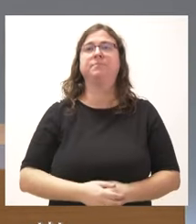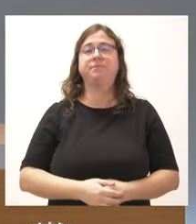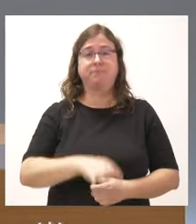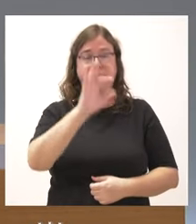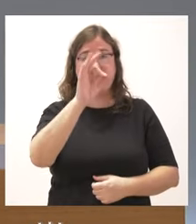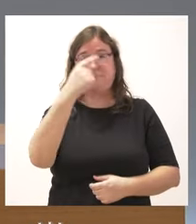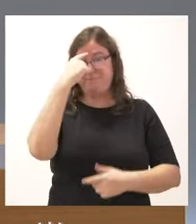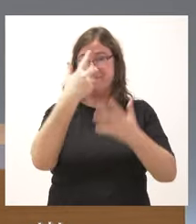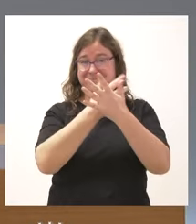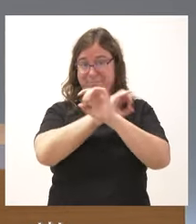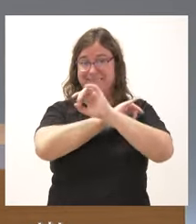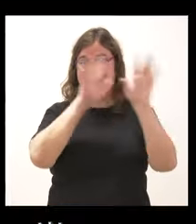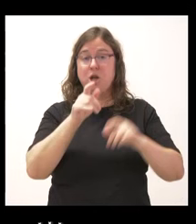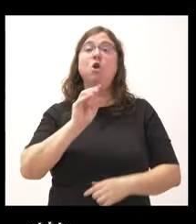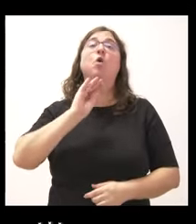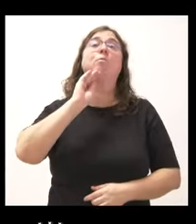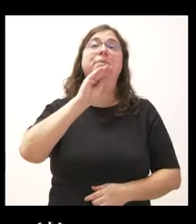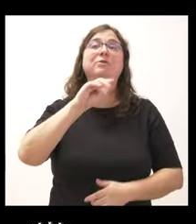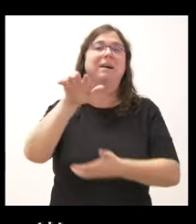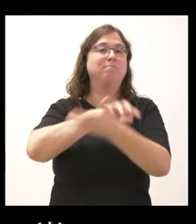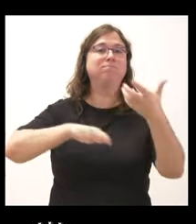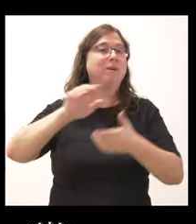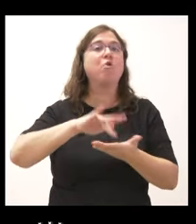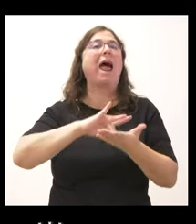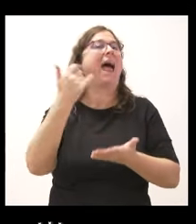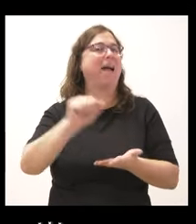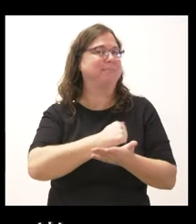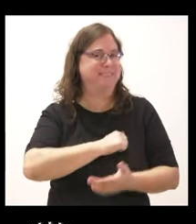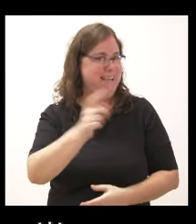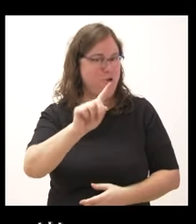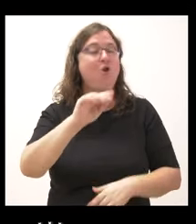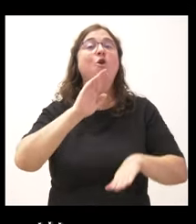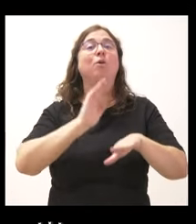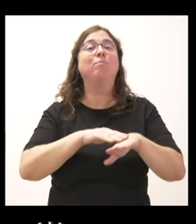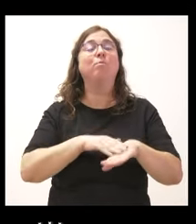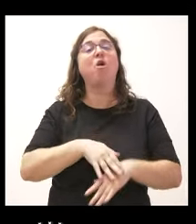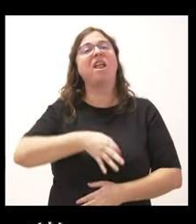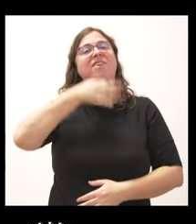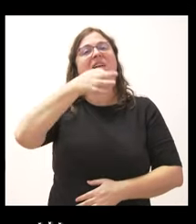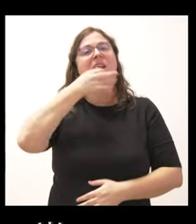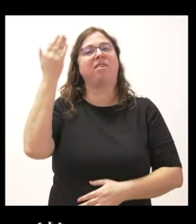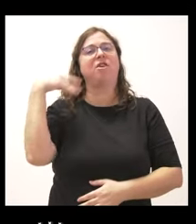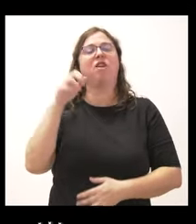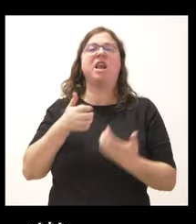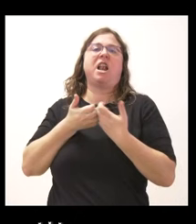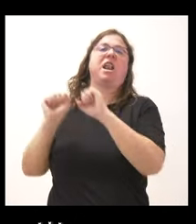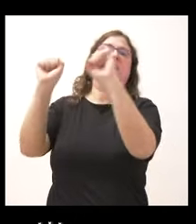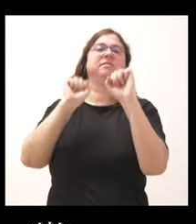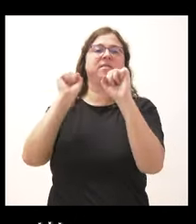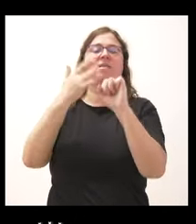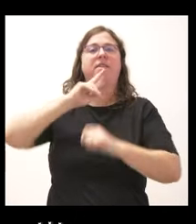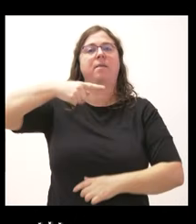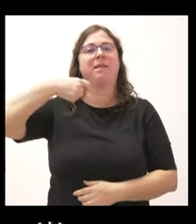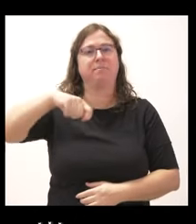por aclarar, la pregunta del clima de enfrentamiento no era por la amnistía en sí, sino por las declaraciones a llevamiento de resistencia del vicepresidente.